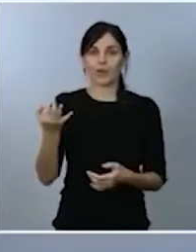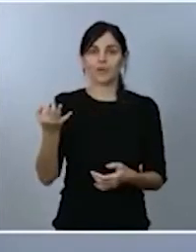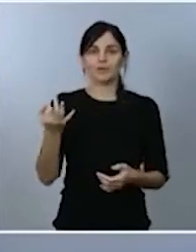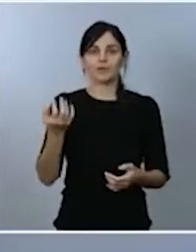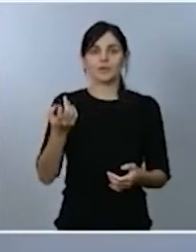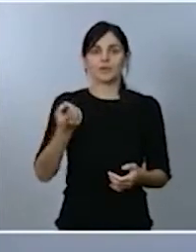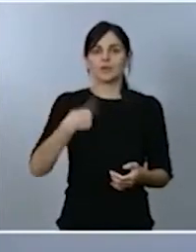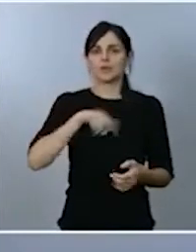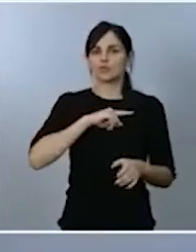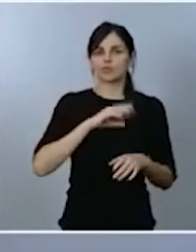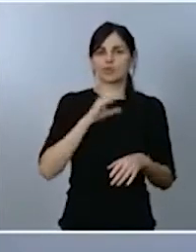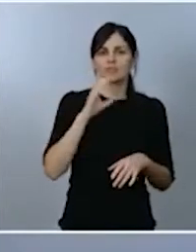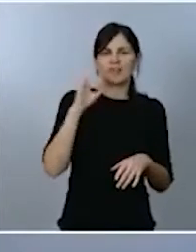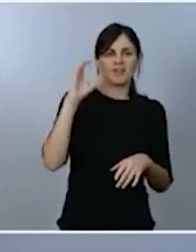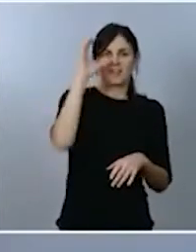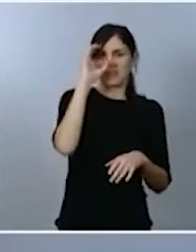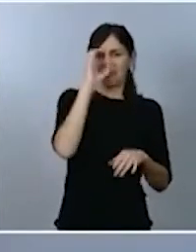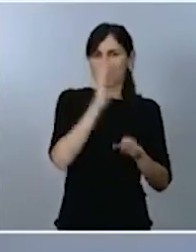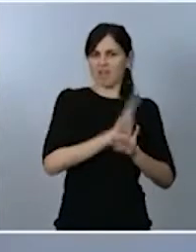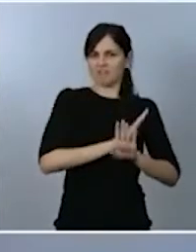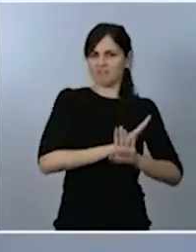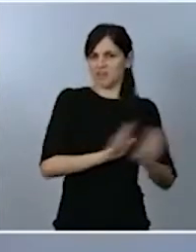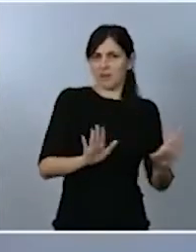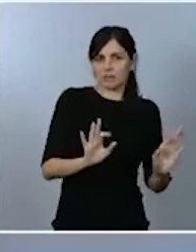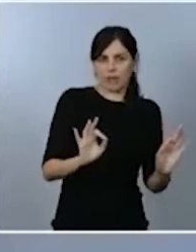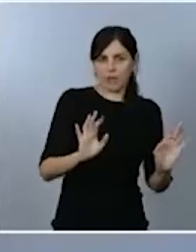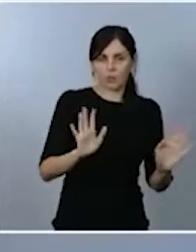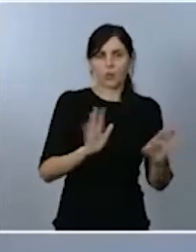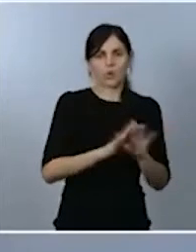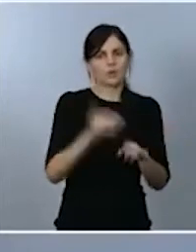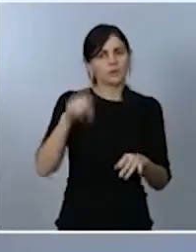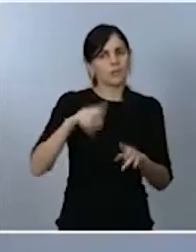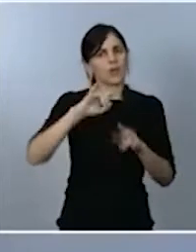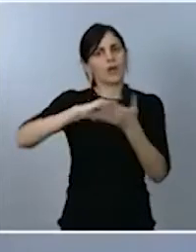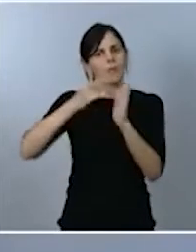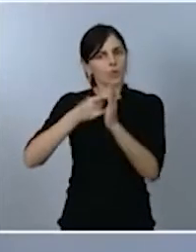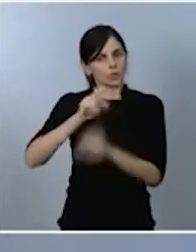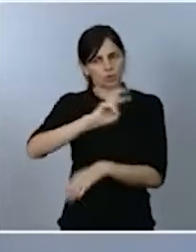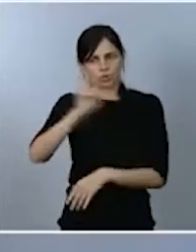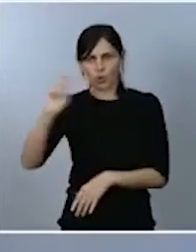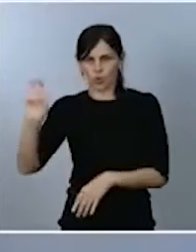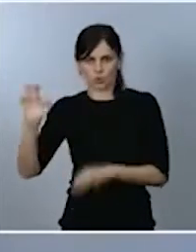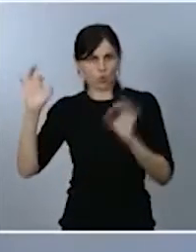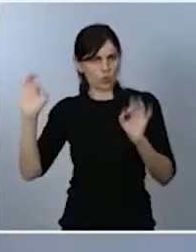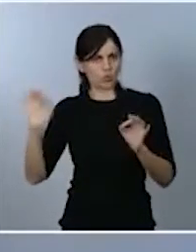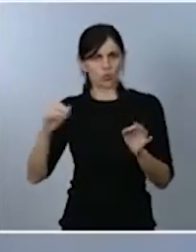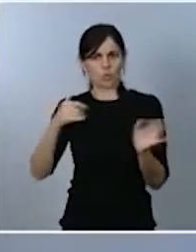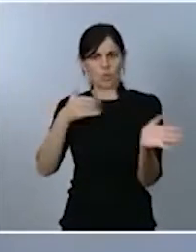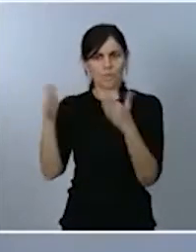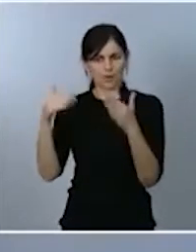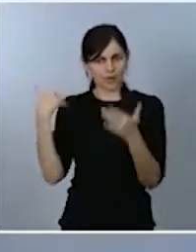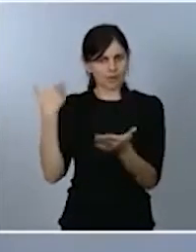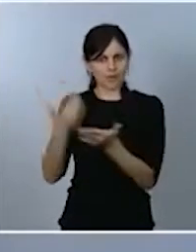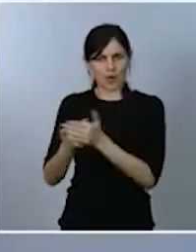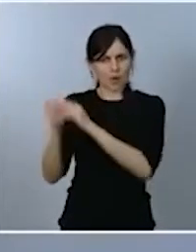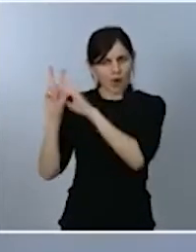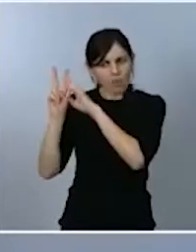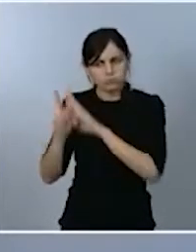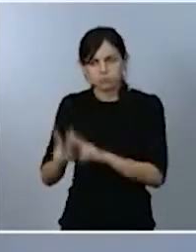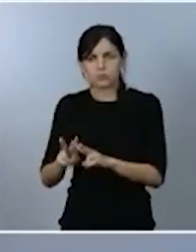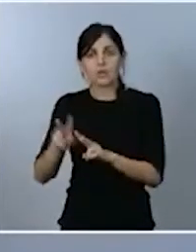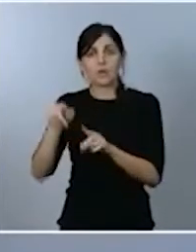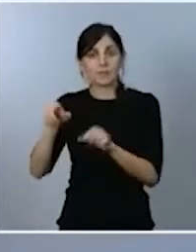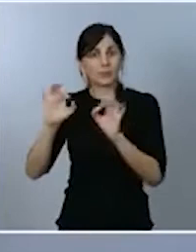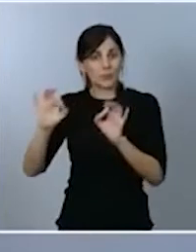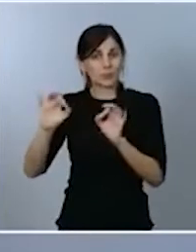proyectos importantes de CEDETI que empezamos a evaluar desde marzo y, con estos proyectos, precisamente las industrias españolas han